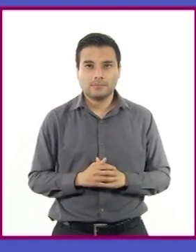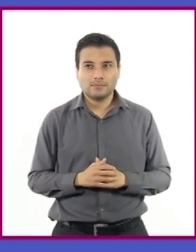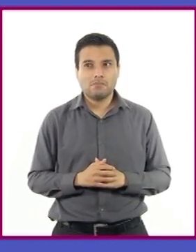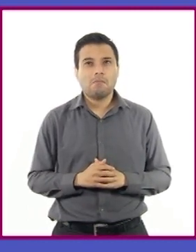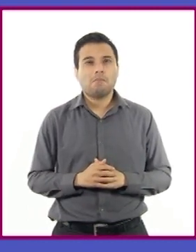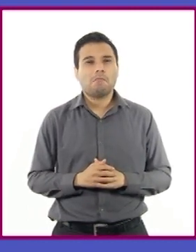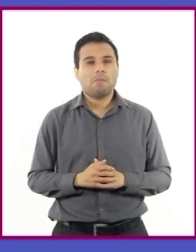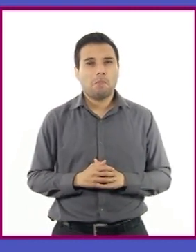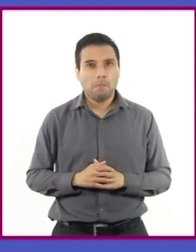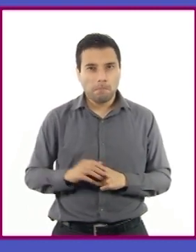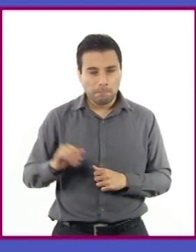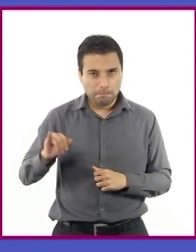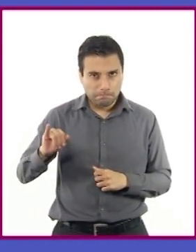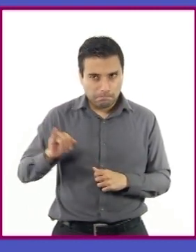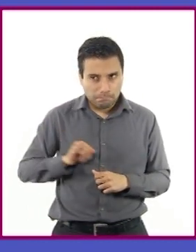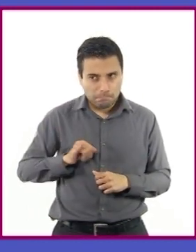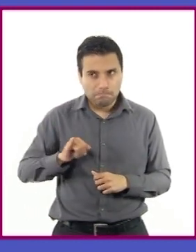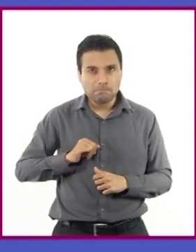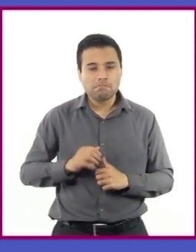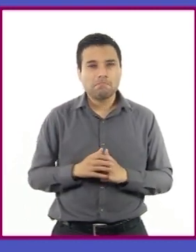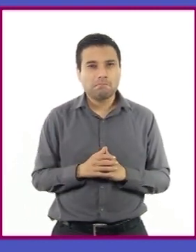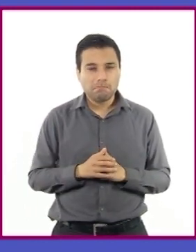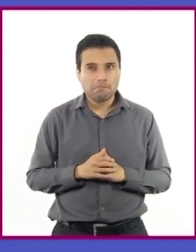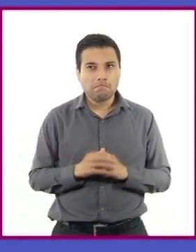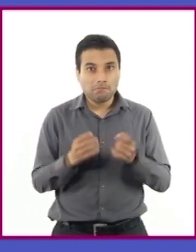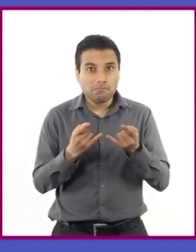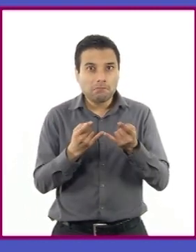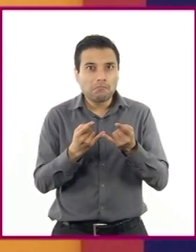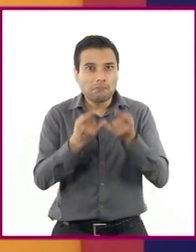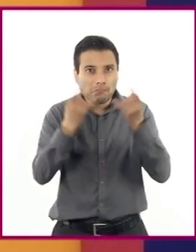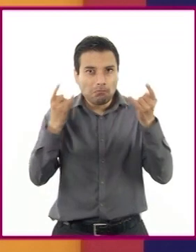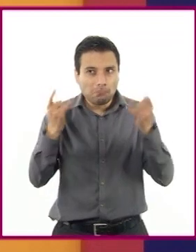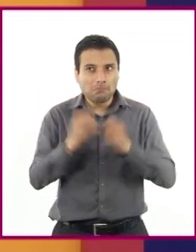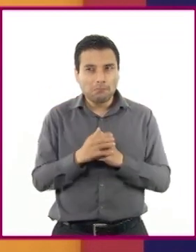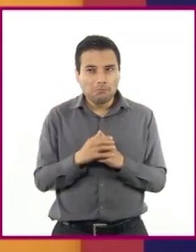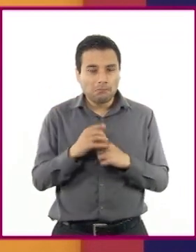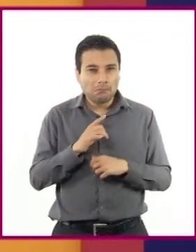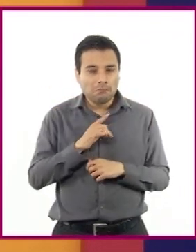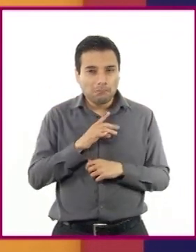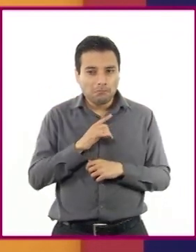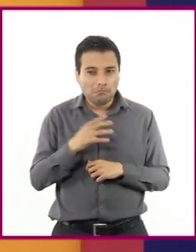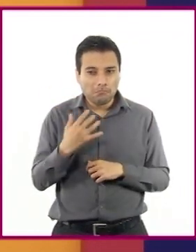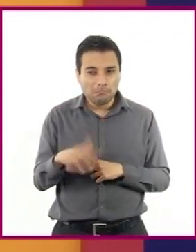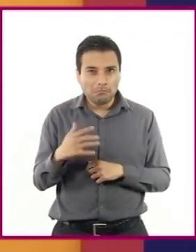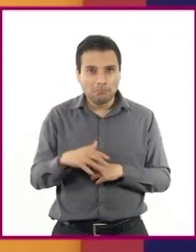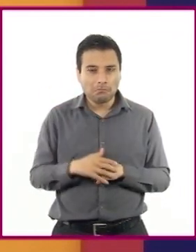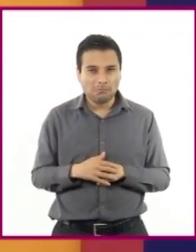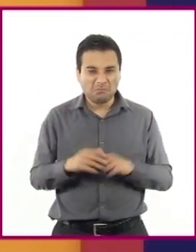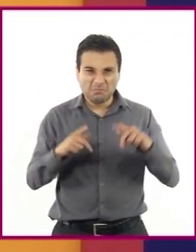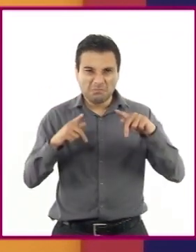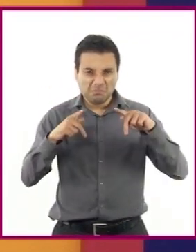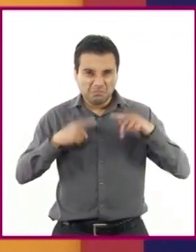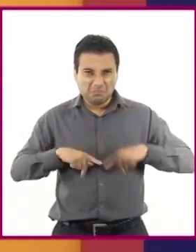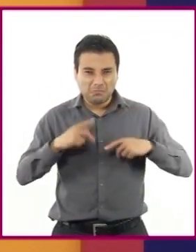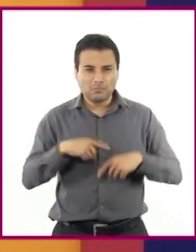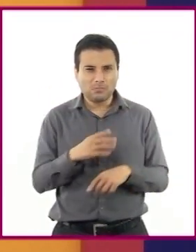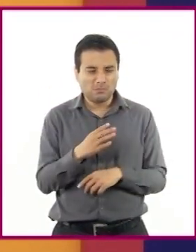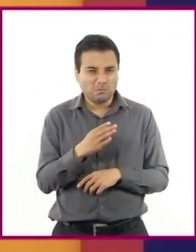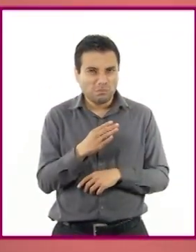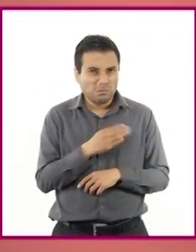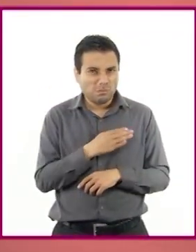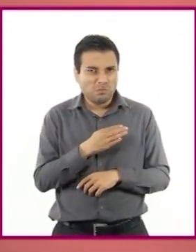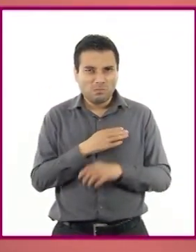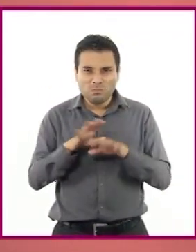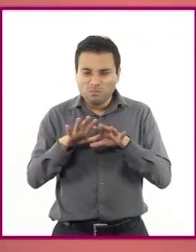interesante y a la vez, qué escalofriante historia. ¿Cómo puede cambiar una persona repentinamente su carácter?